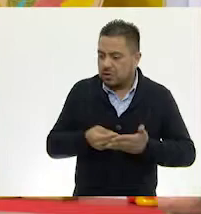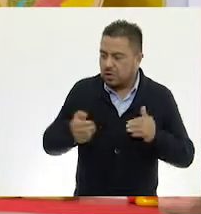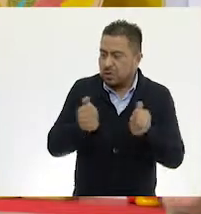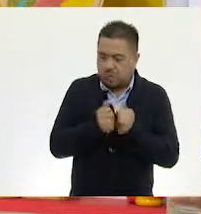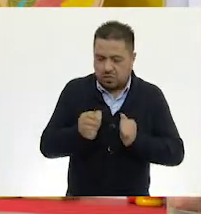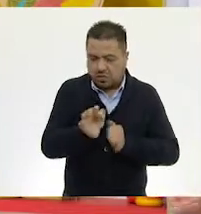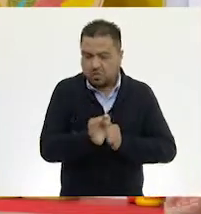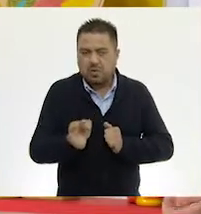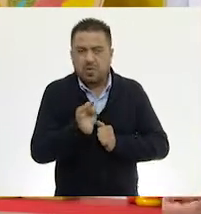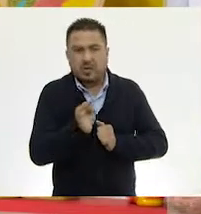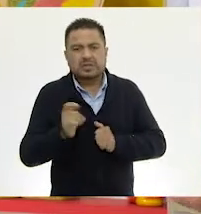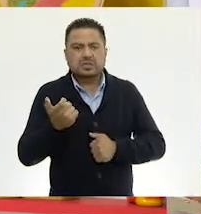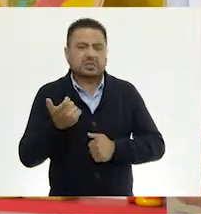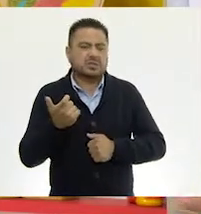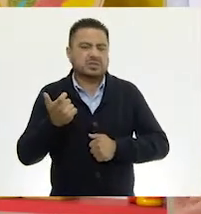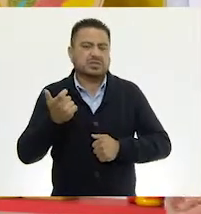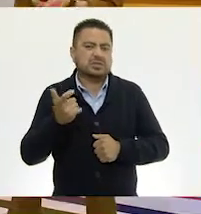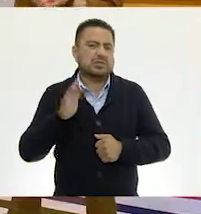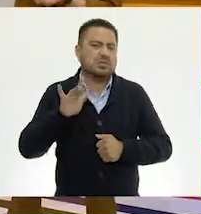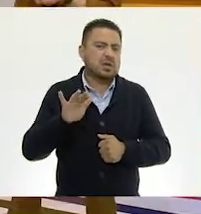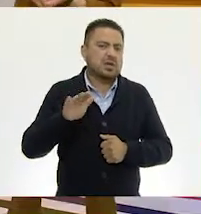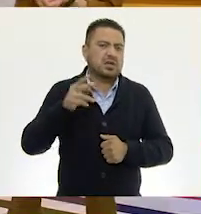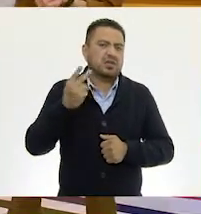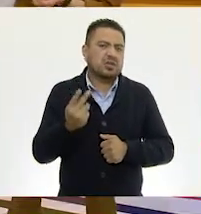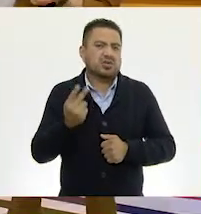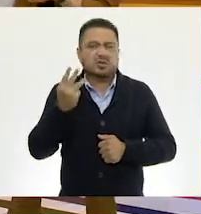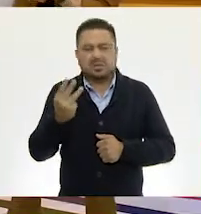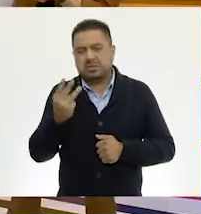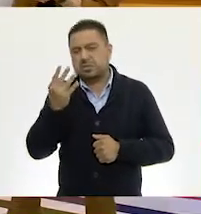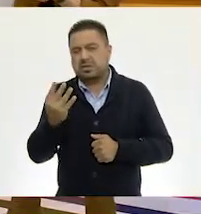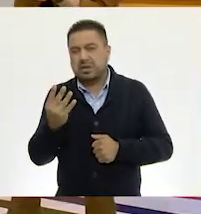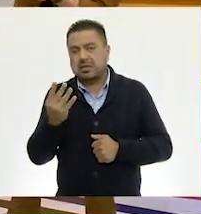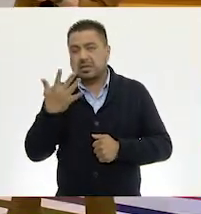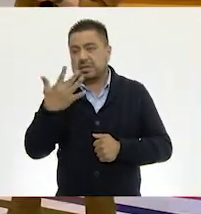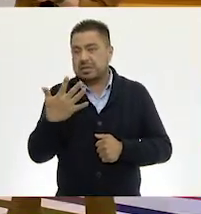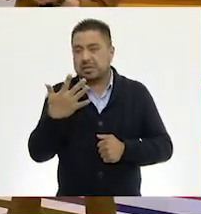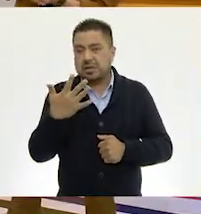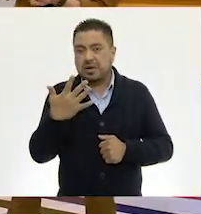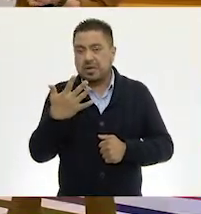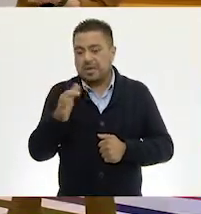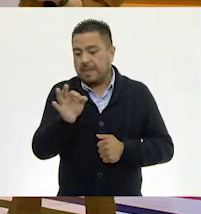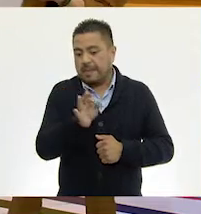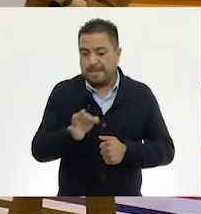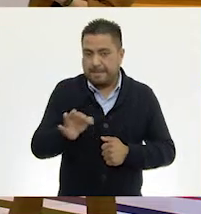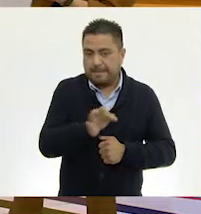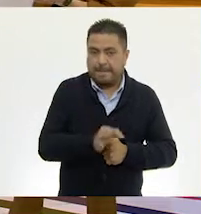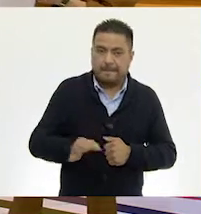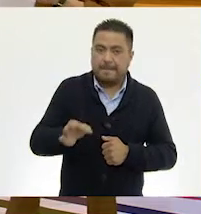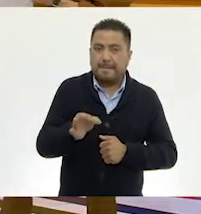monedas voy a darle cincuenta, dos, tres, cuatro, cinco monedas.